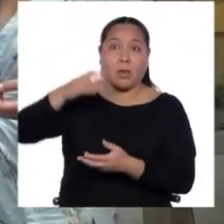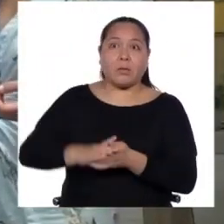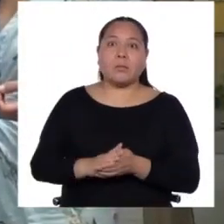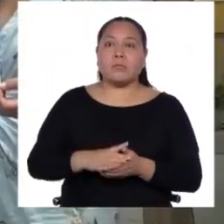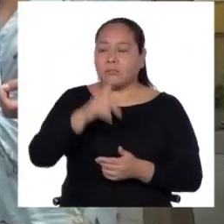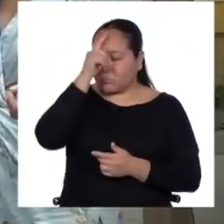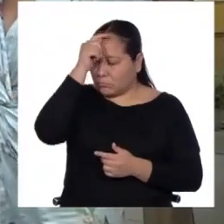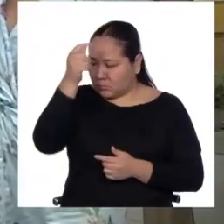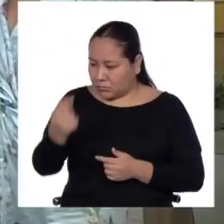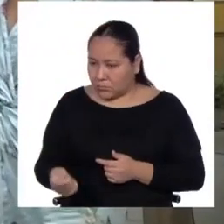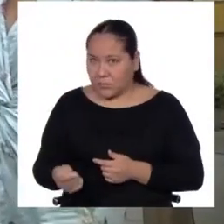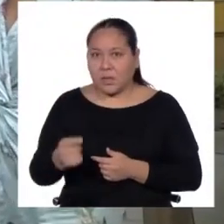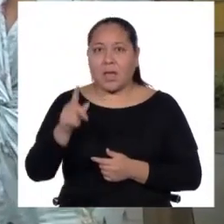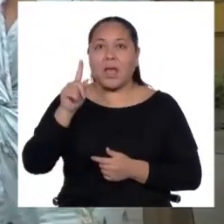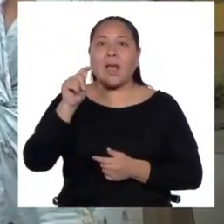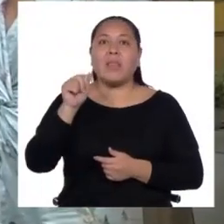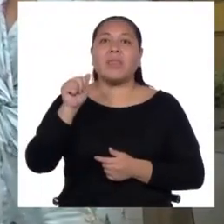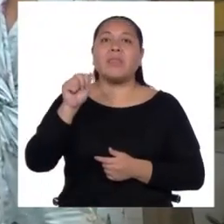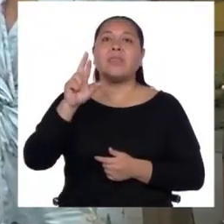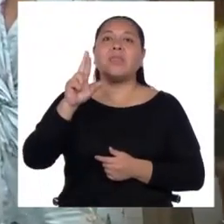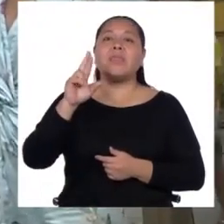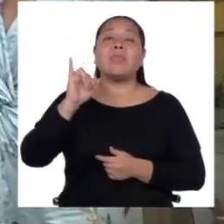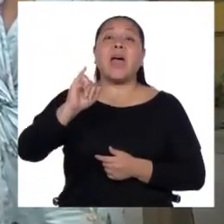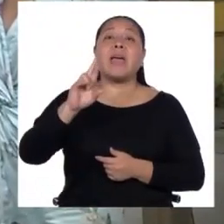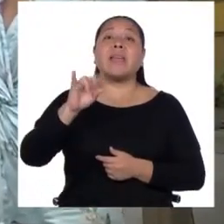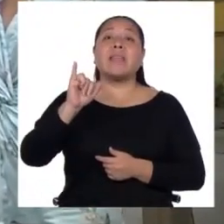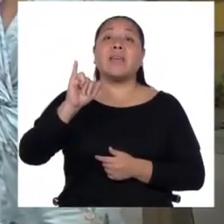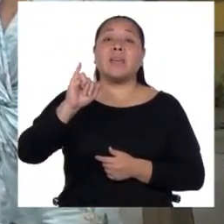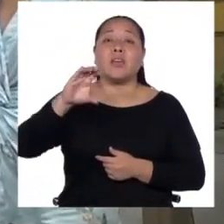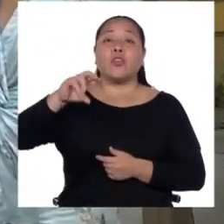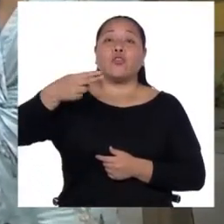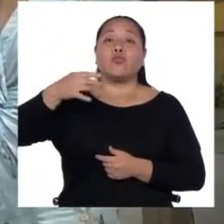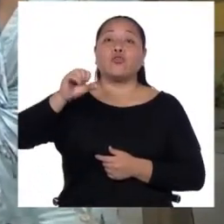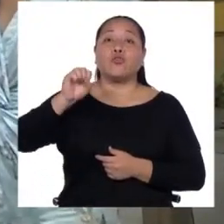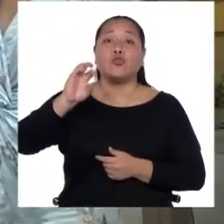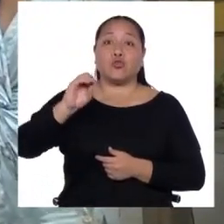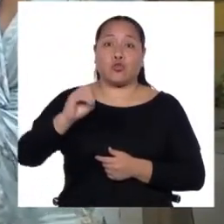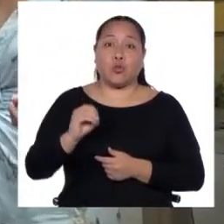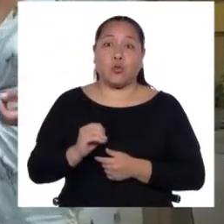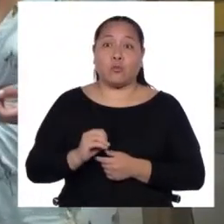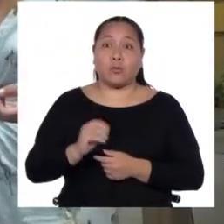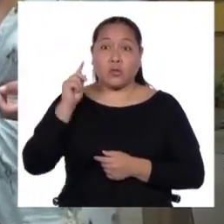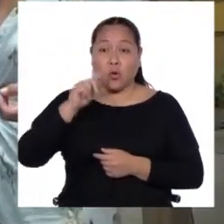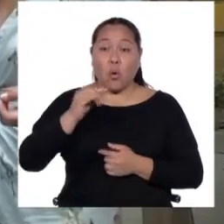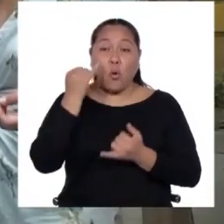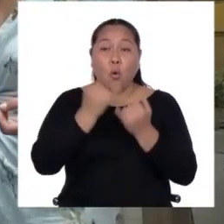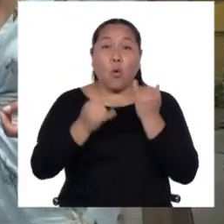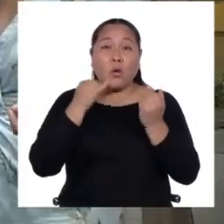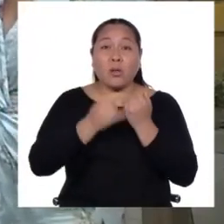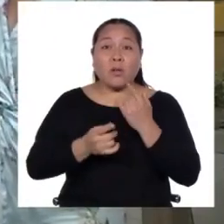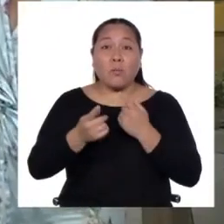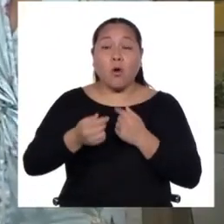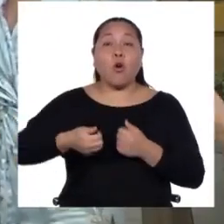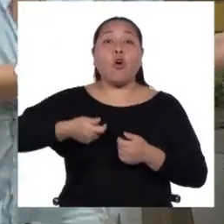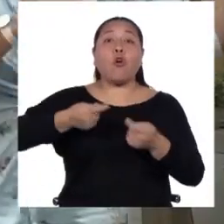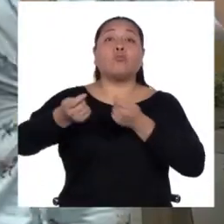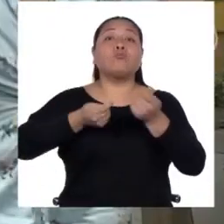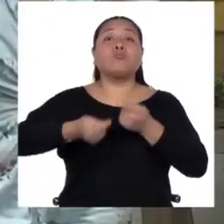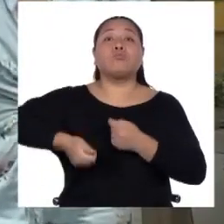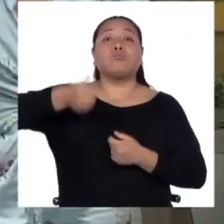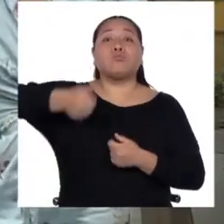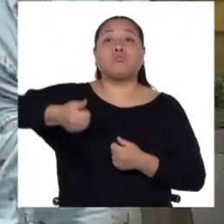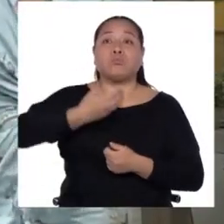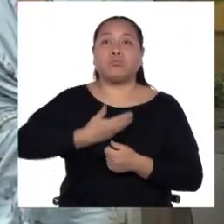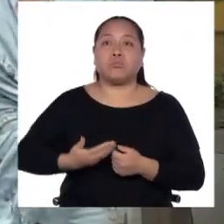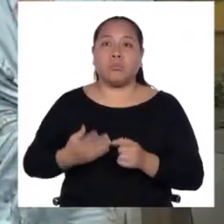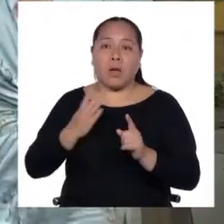Taulichusco, último curaca de este valle, quien gobernó en tiempos de los incas. Esta piedra se ubica en el pasaje Santa Rosa, al lado de